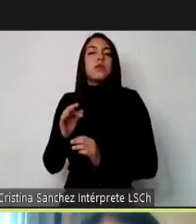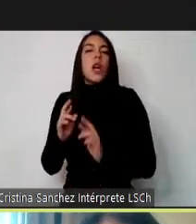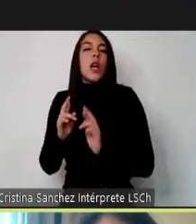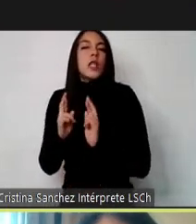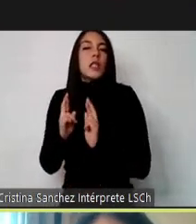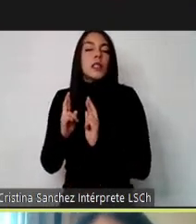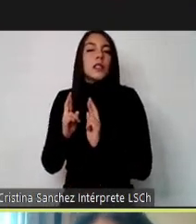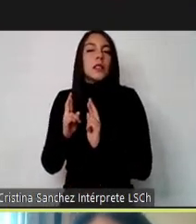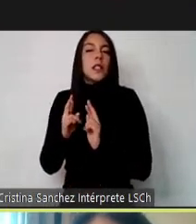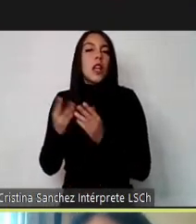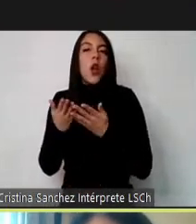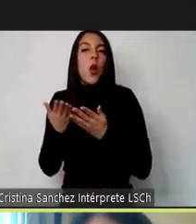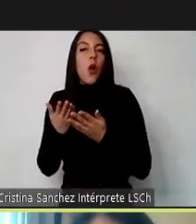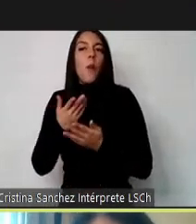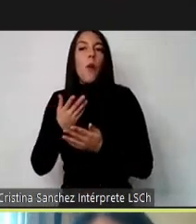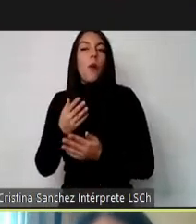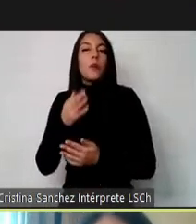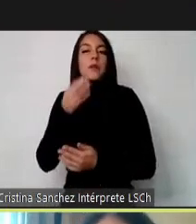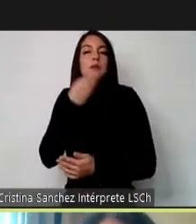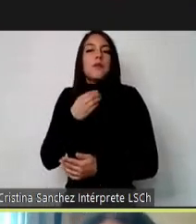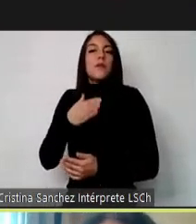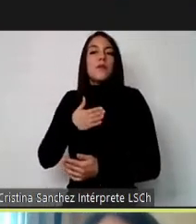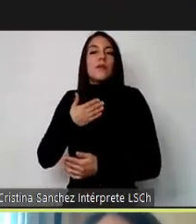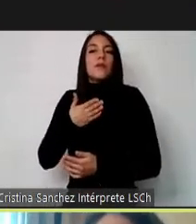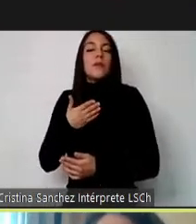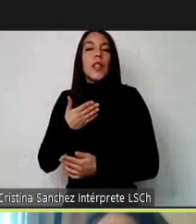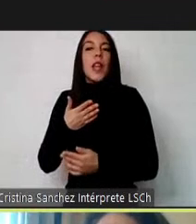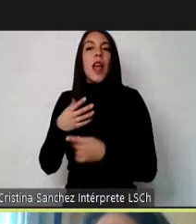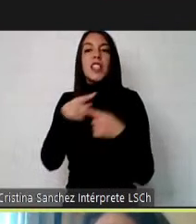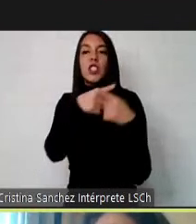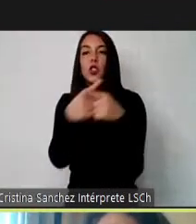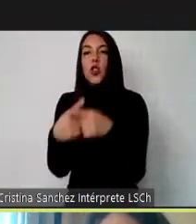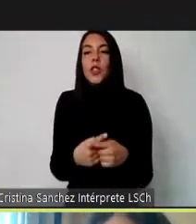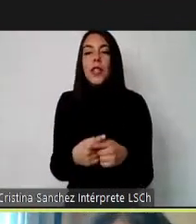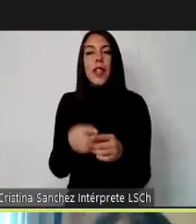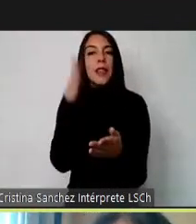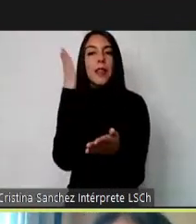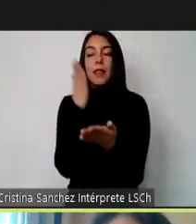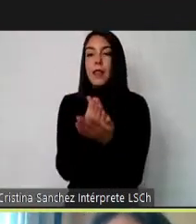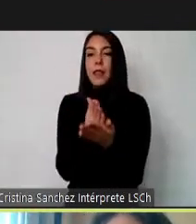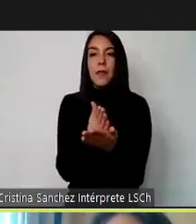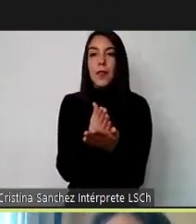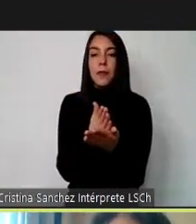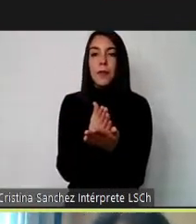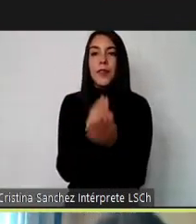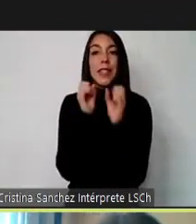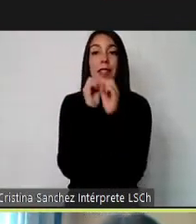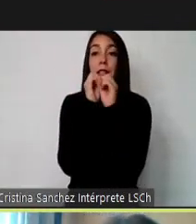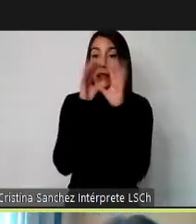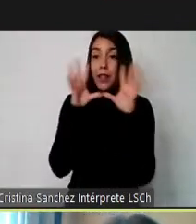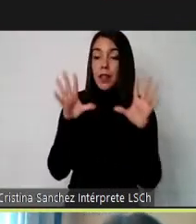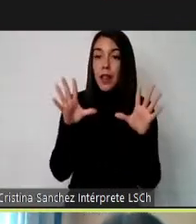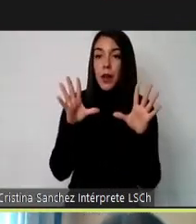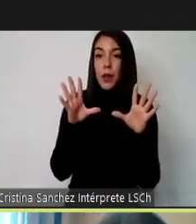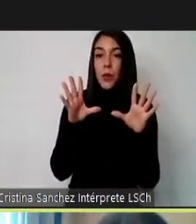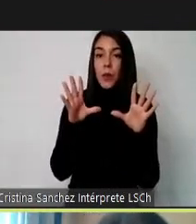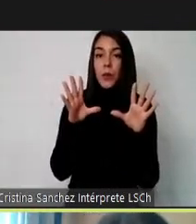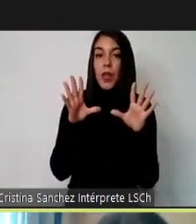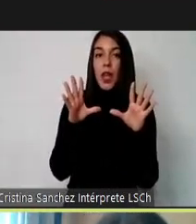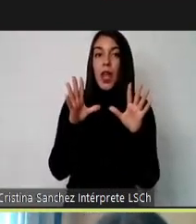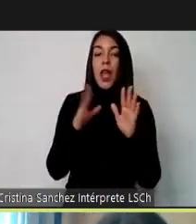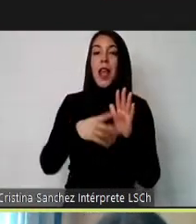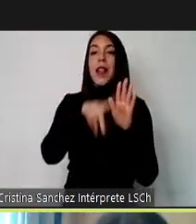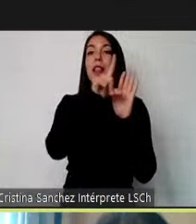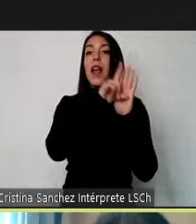uno ser, nuestra sociedad debe explicitarse con claridad en la jurisprudencia.